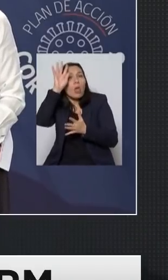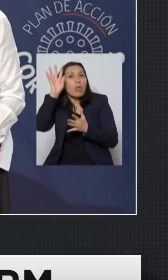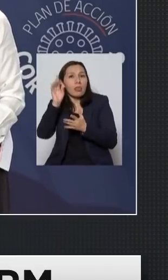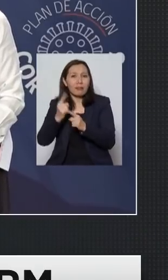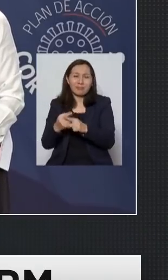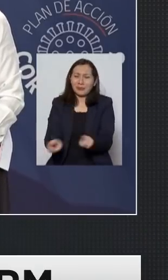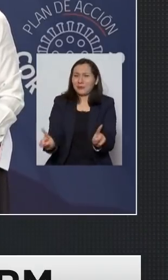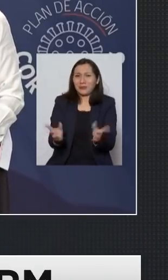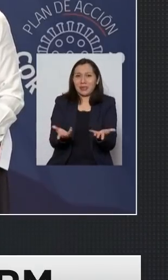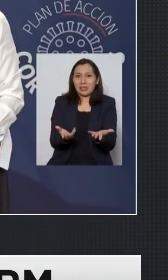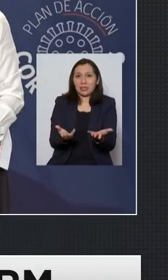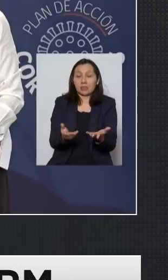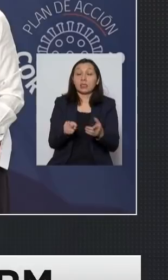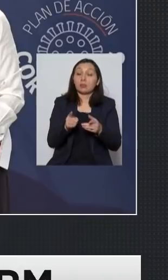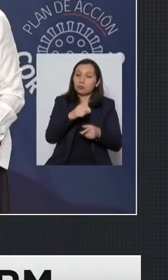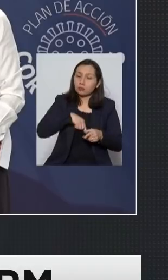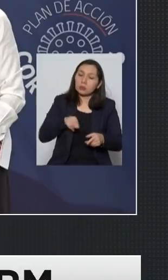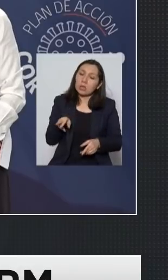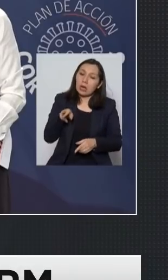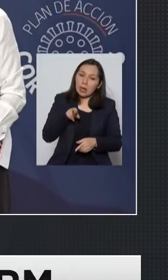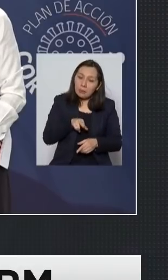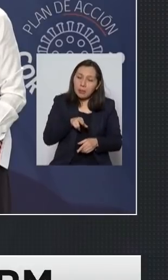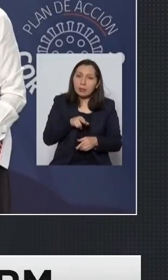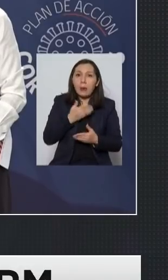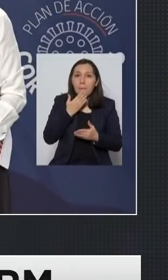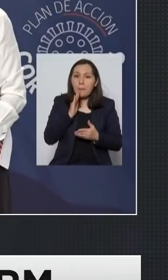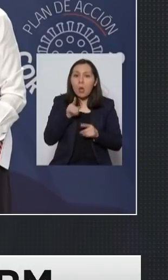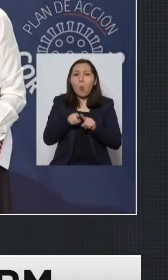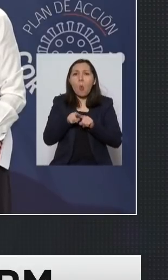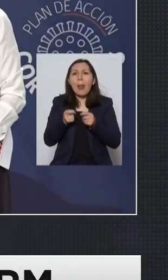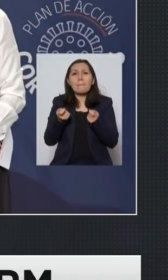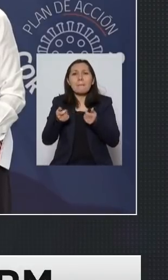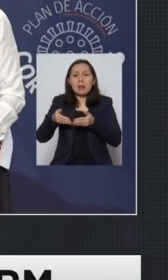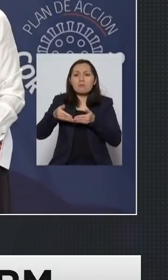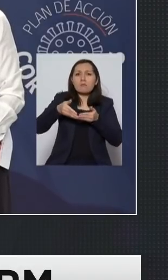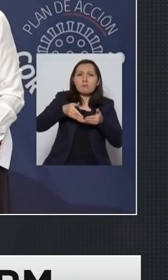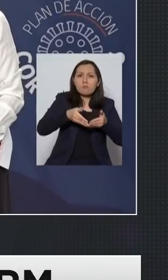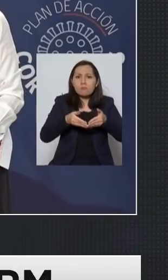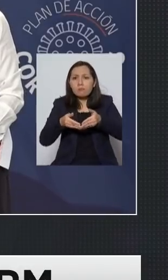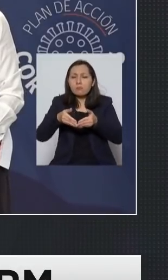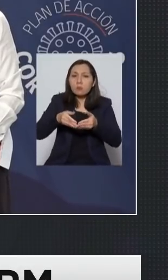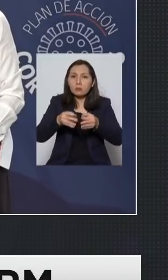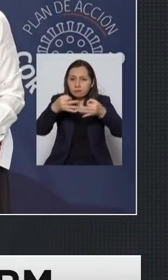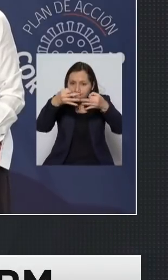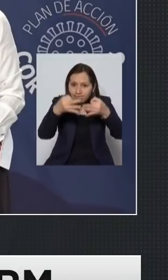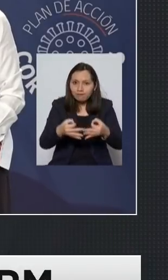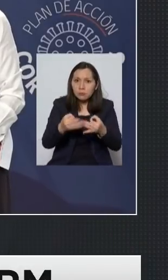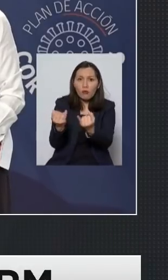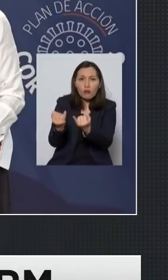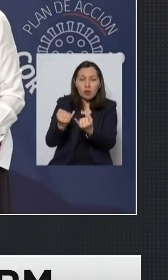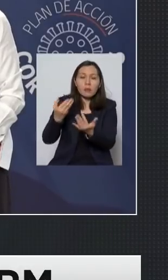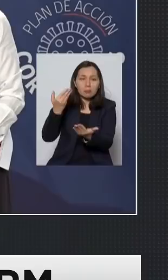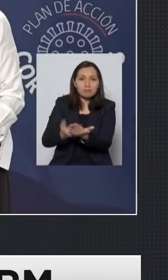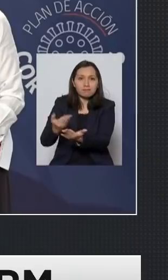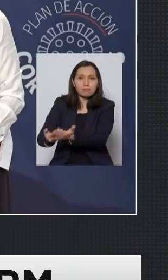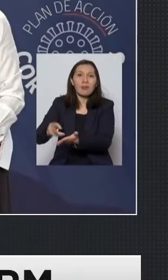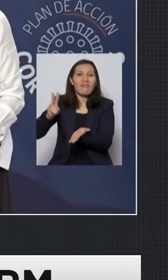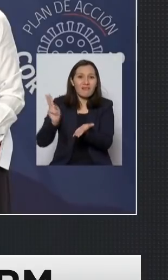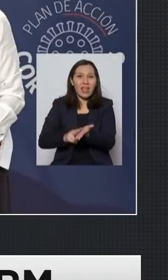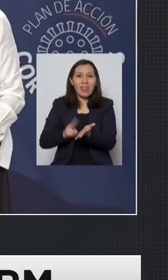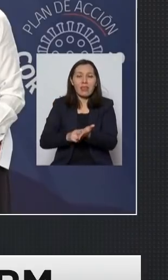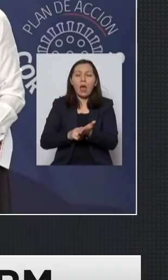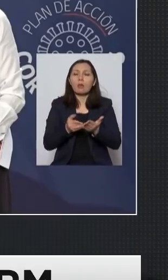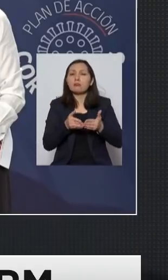que insistimos en que tenemos que navegar con una brújula que esté basada en los datos reales